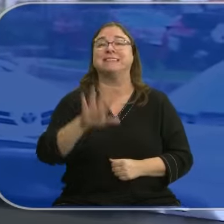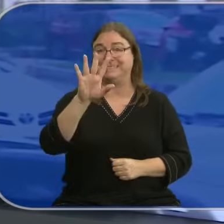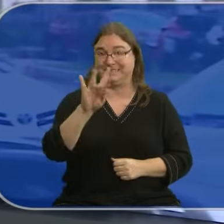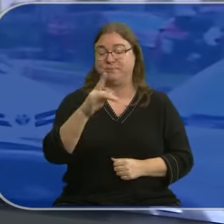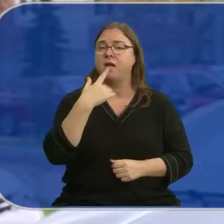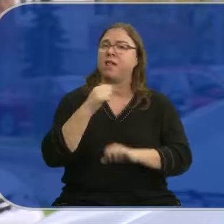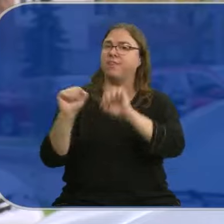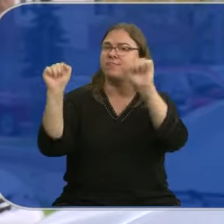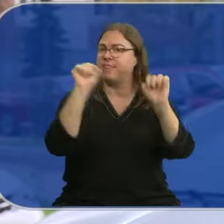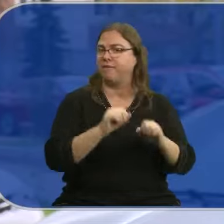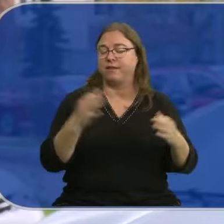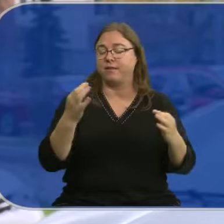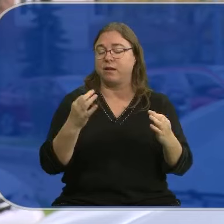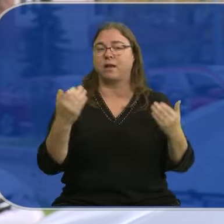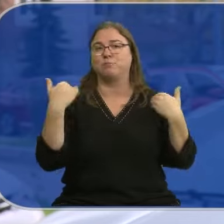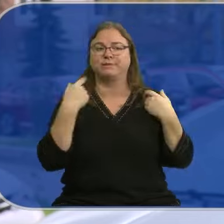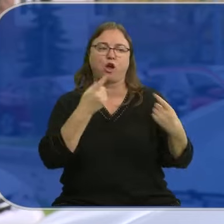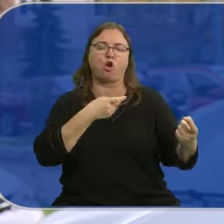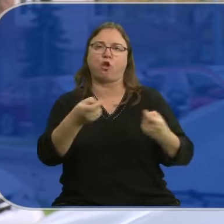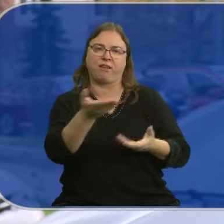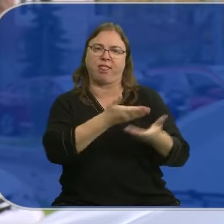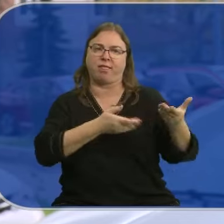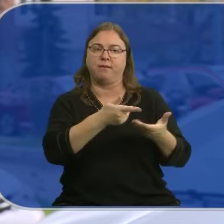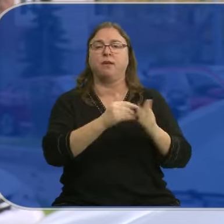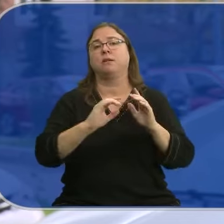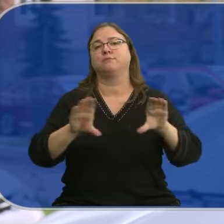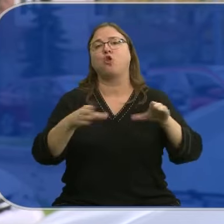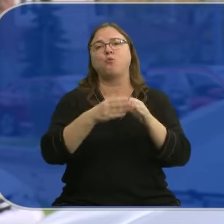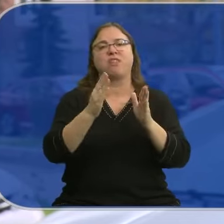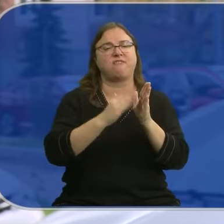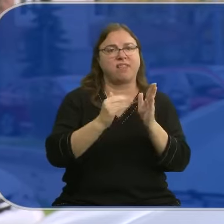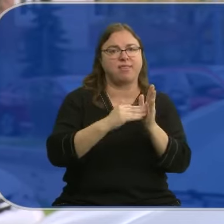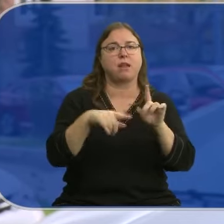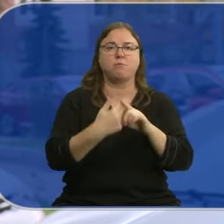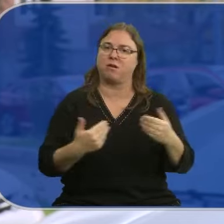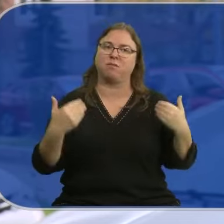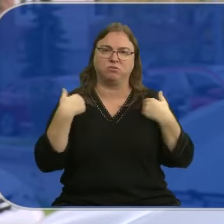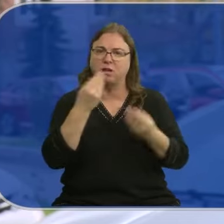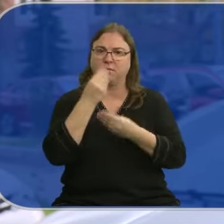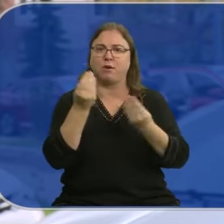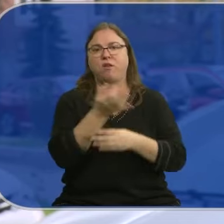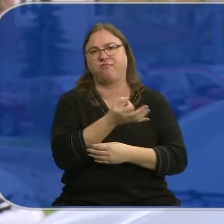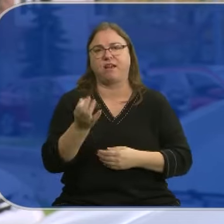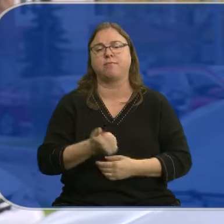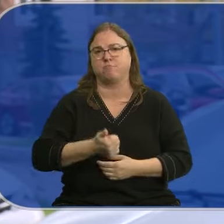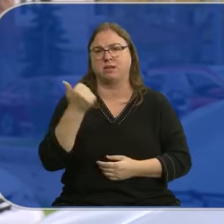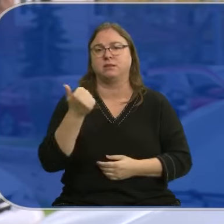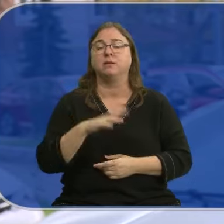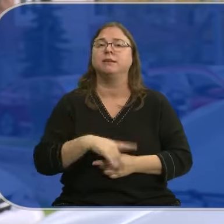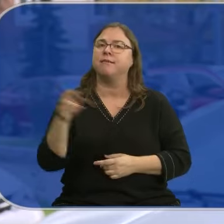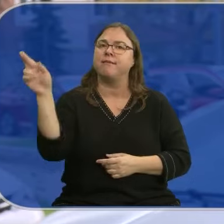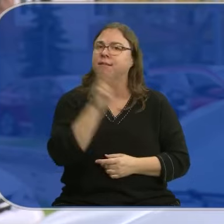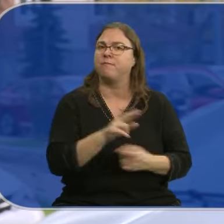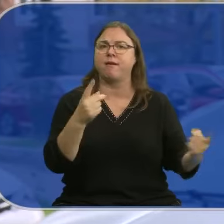Sí, ya ha defendido que la respuesta coordinada con la Comunidad Valenciana era la forma más responsable y eficaz de hacer frente a esta catástrofe. Ha